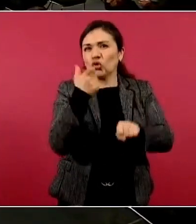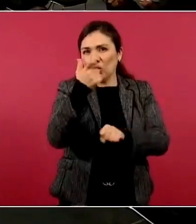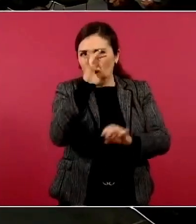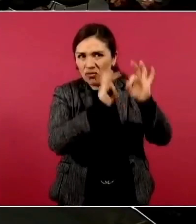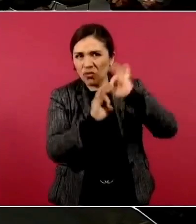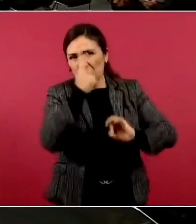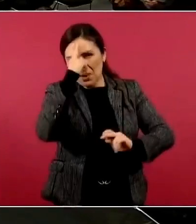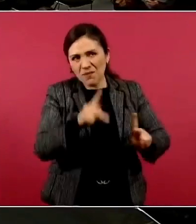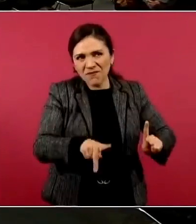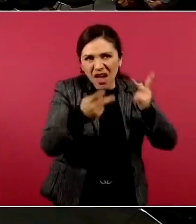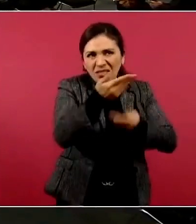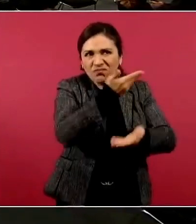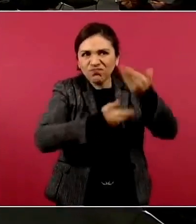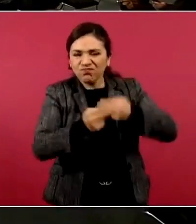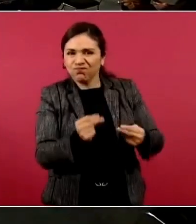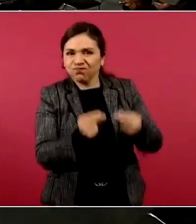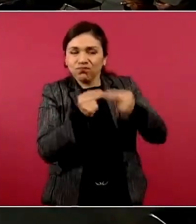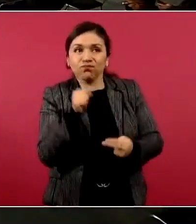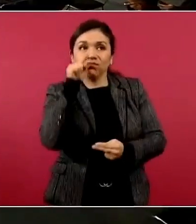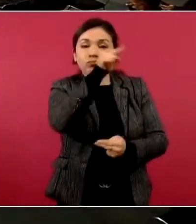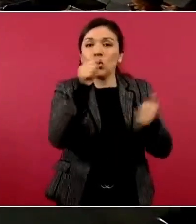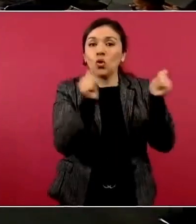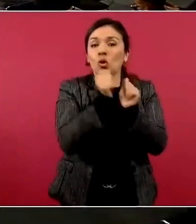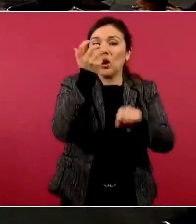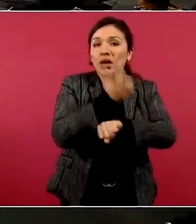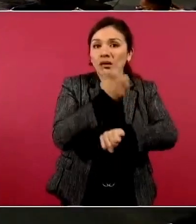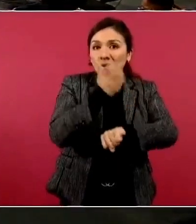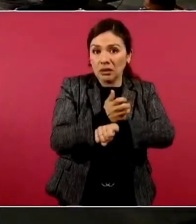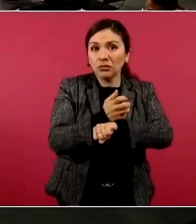comercial comercial con Estados Unidos en el mundo.